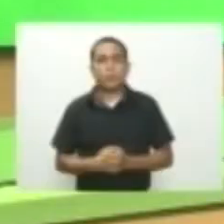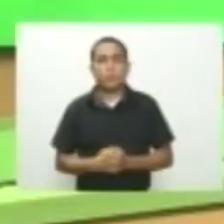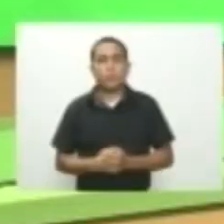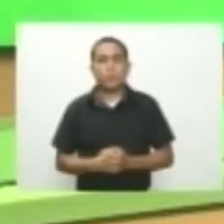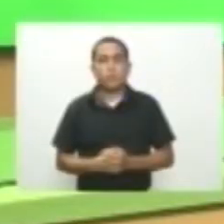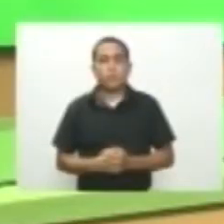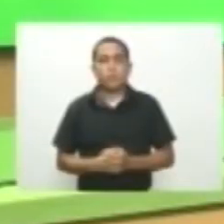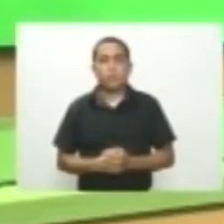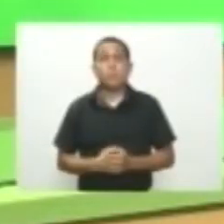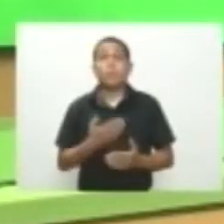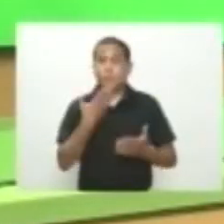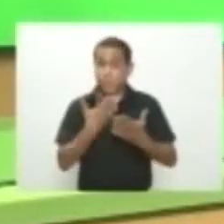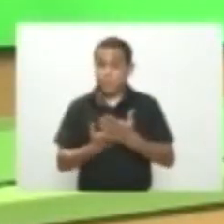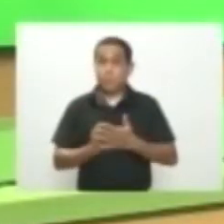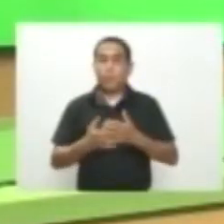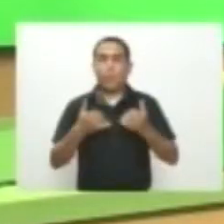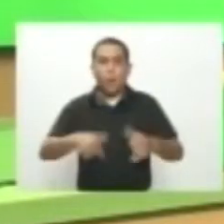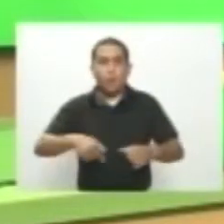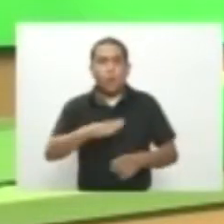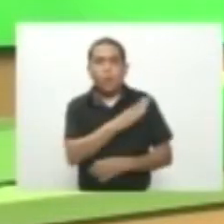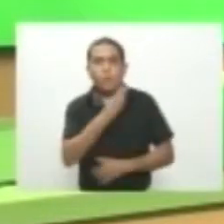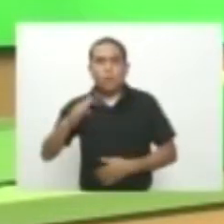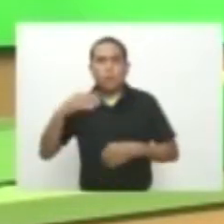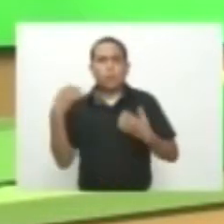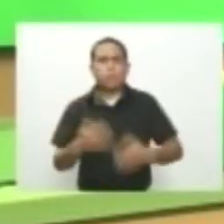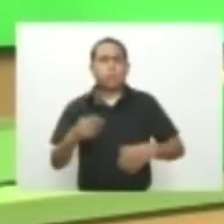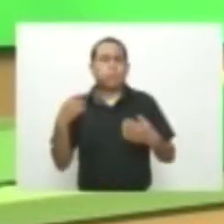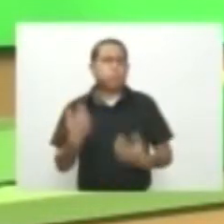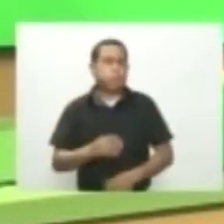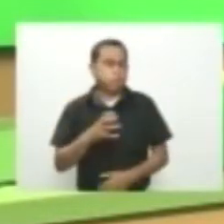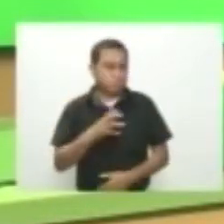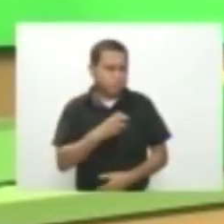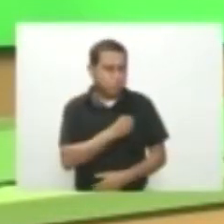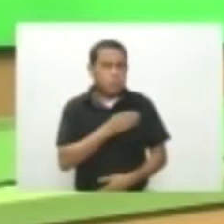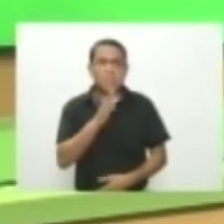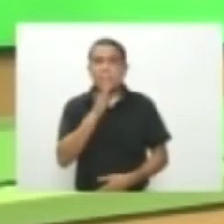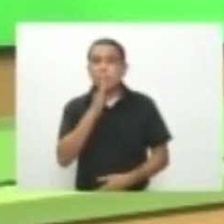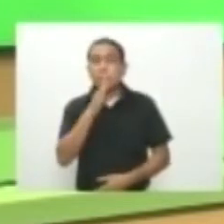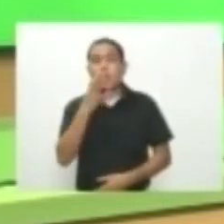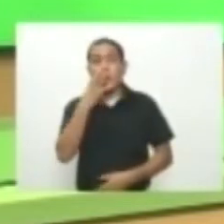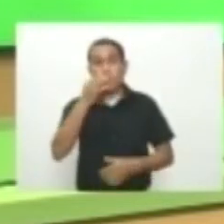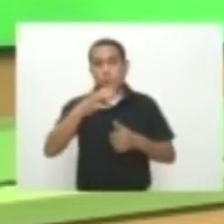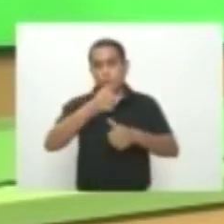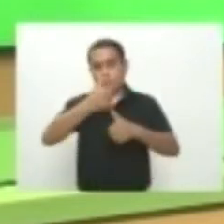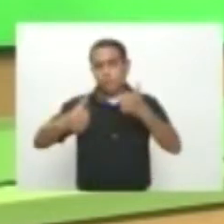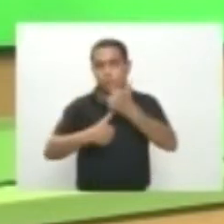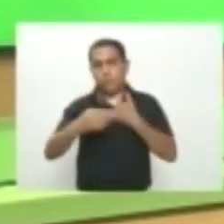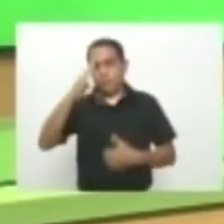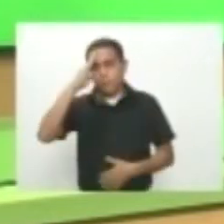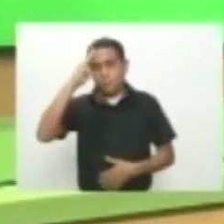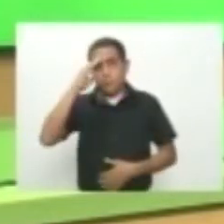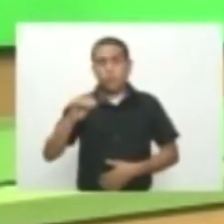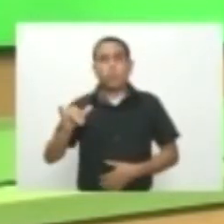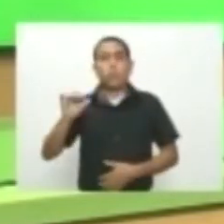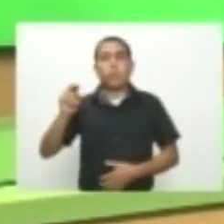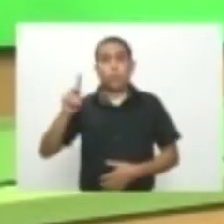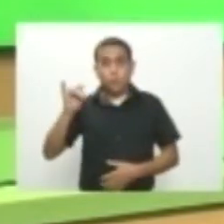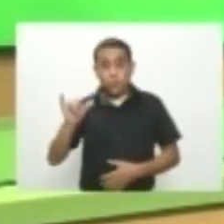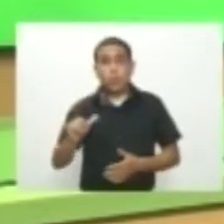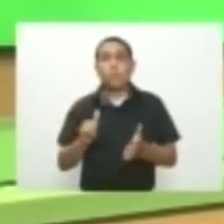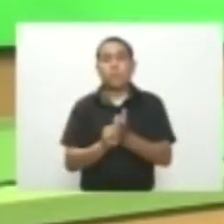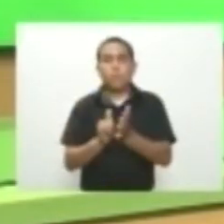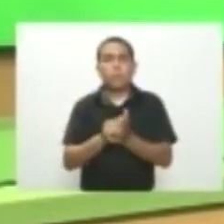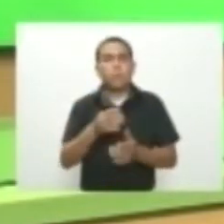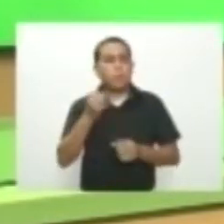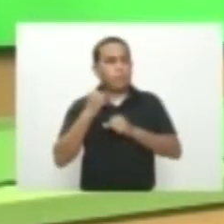Muchísima tensión, hay conmoción en la ciudad de Barranquilla y luto en la institución por la muerte del auxiliar de policía Jordi Miranda quien sería la